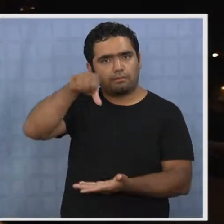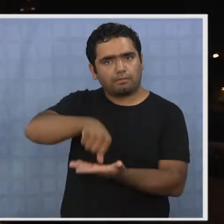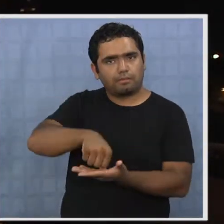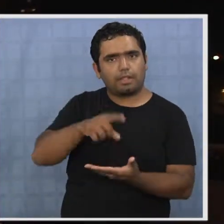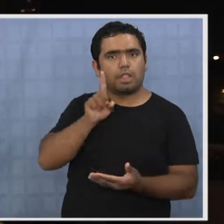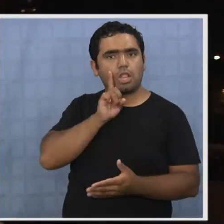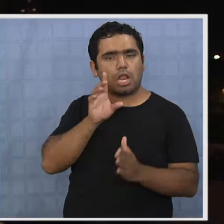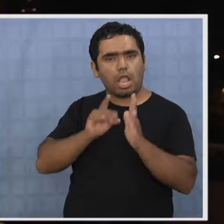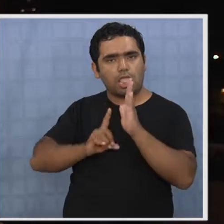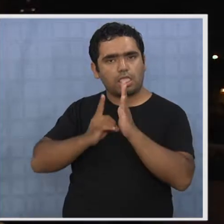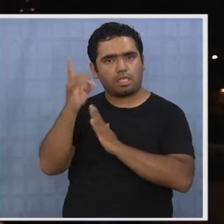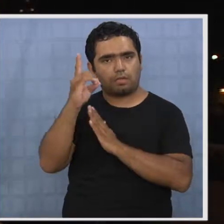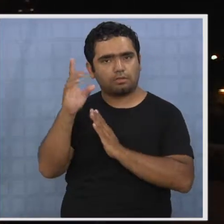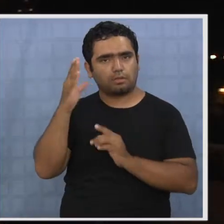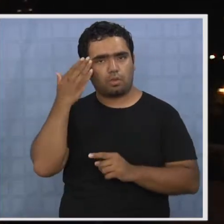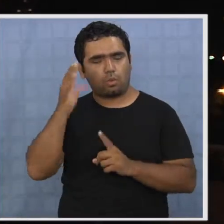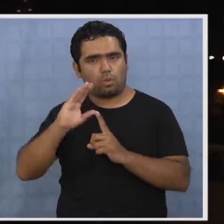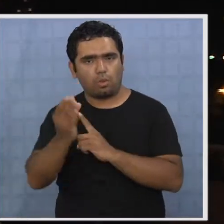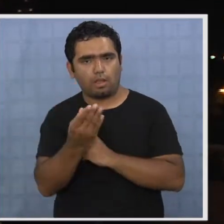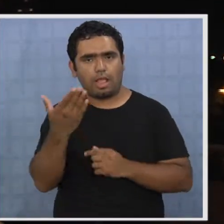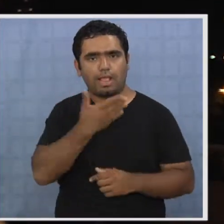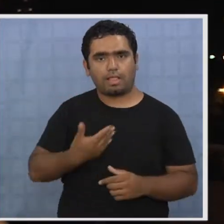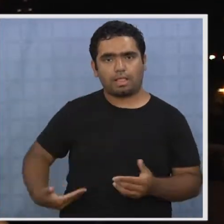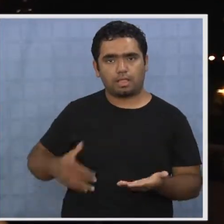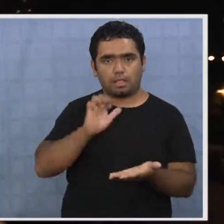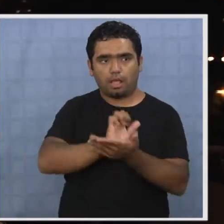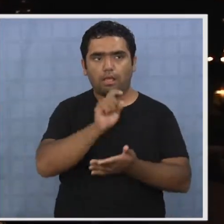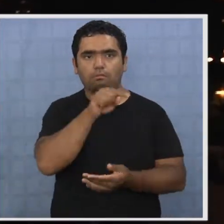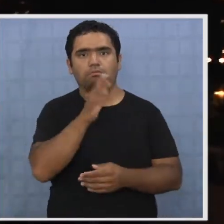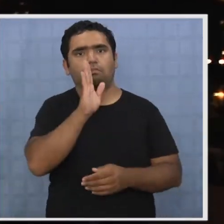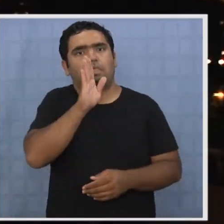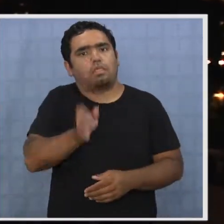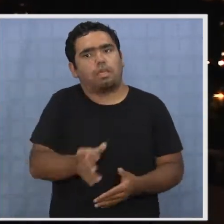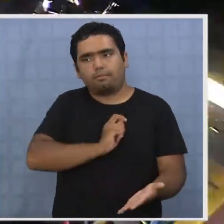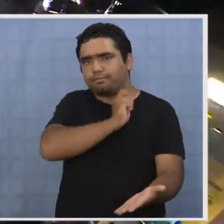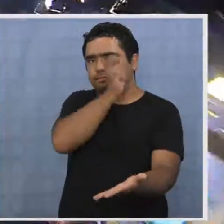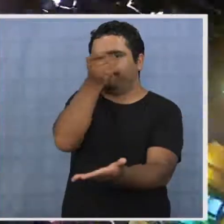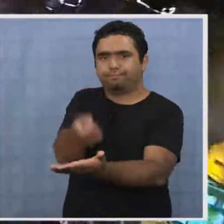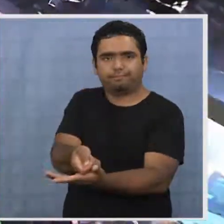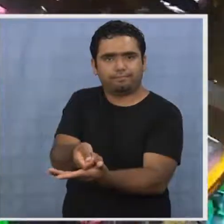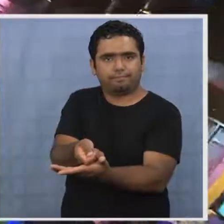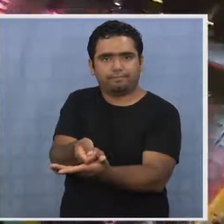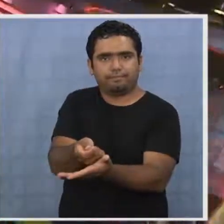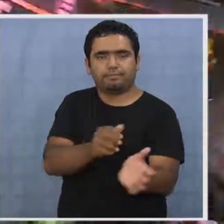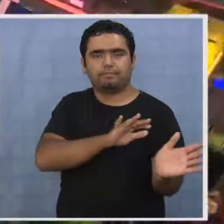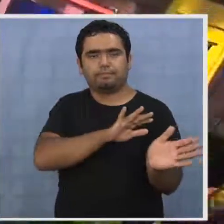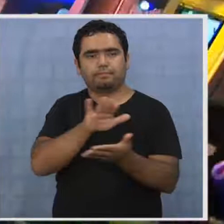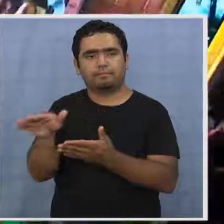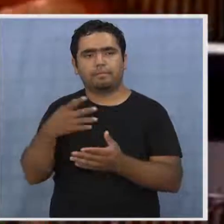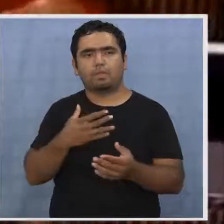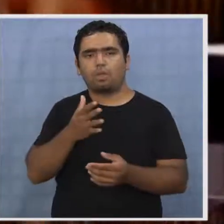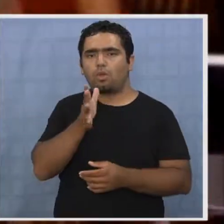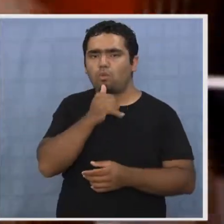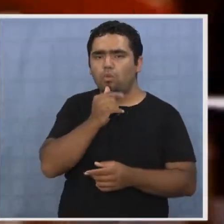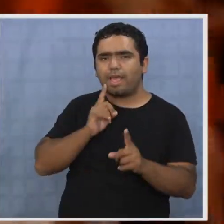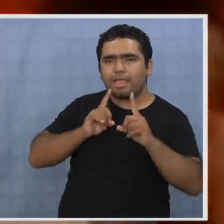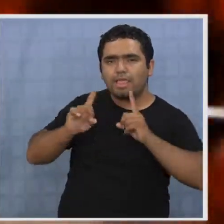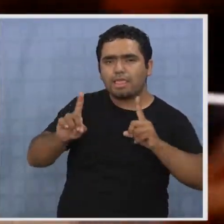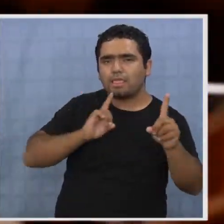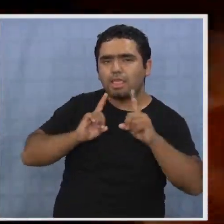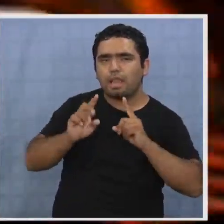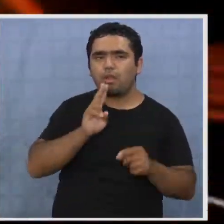tener un desarrollo cultural, el estado es fundamental que participe económicamente en ello. Al no existir un diálogo televisión